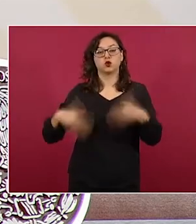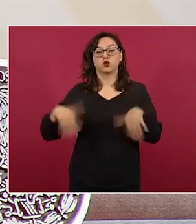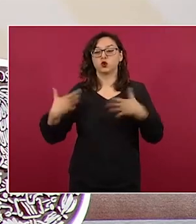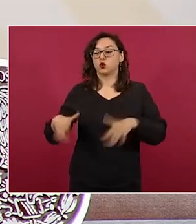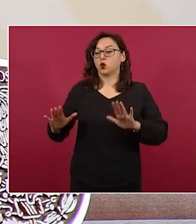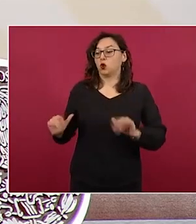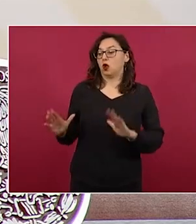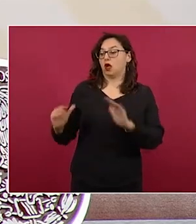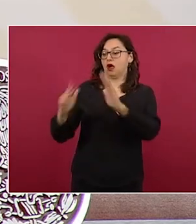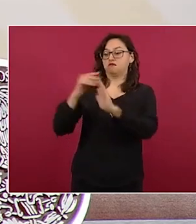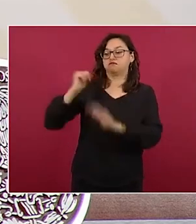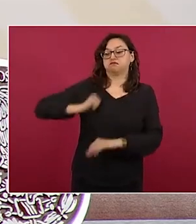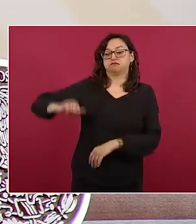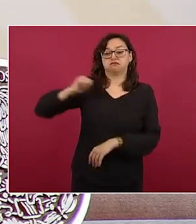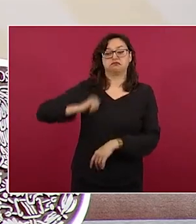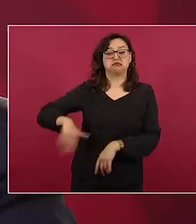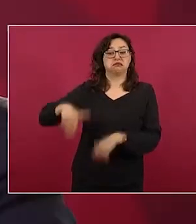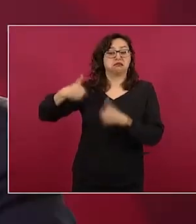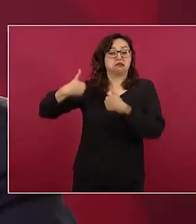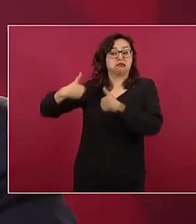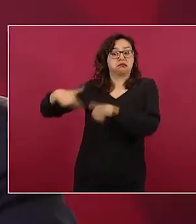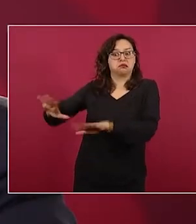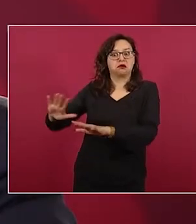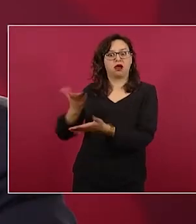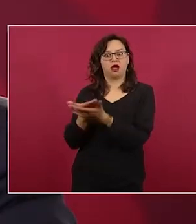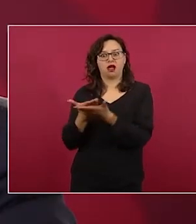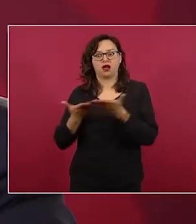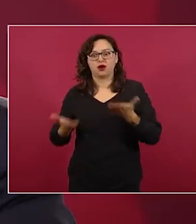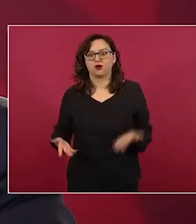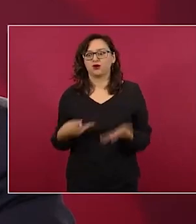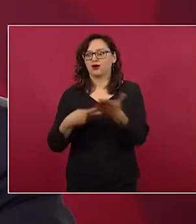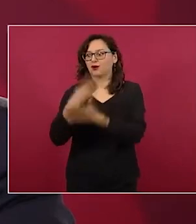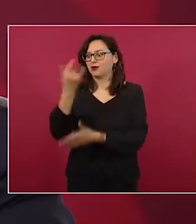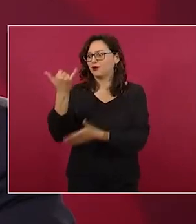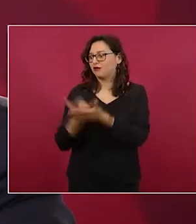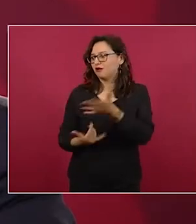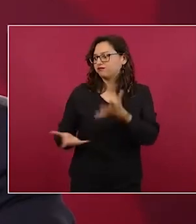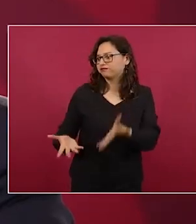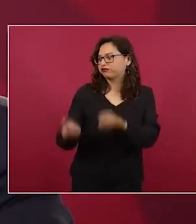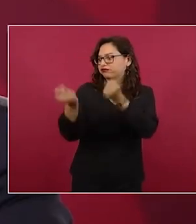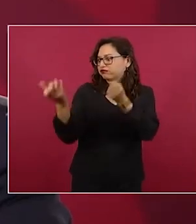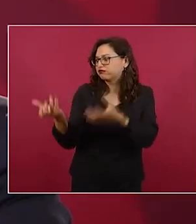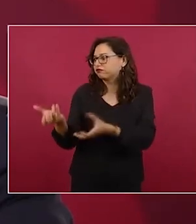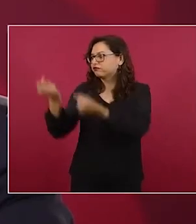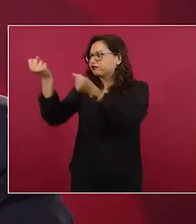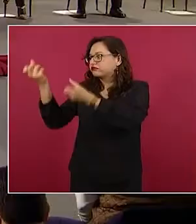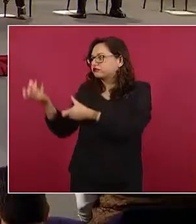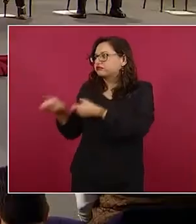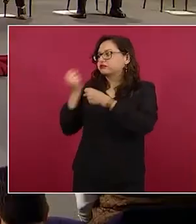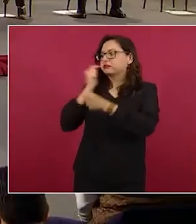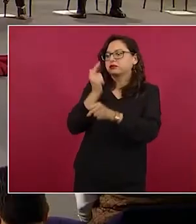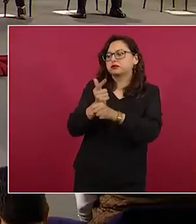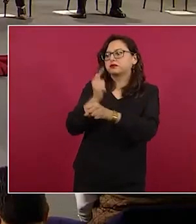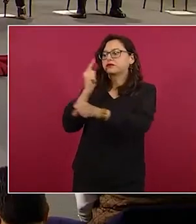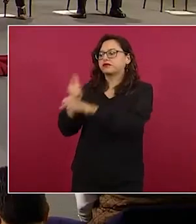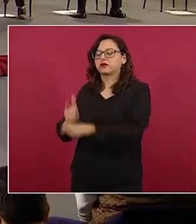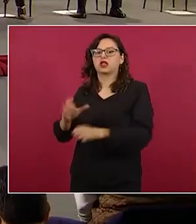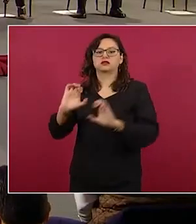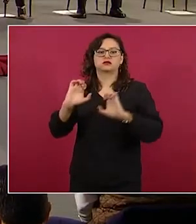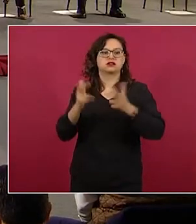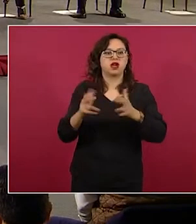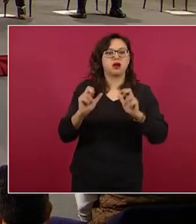en la región maya de México, en los estados de Chiapas, Tabasco, Campeche,